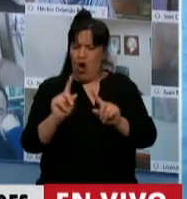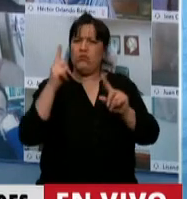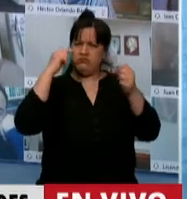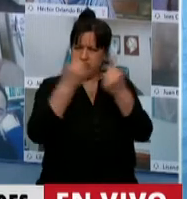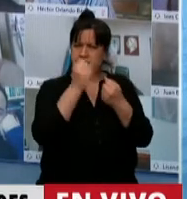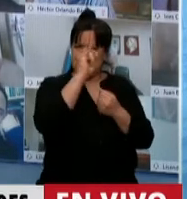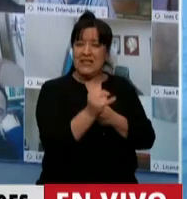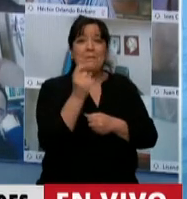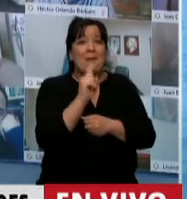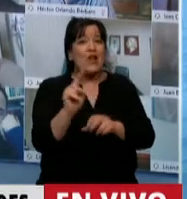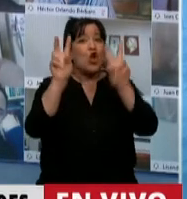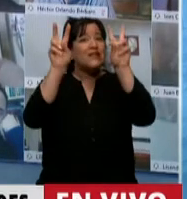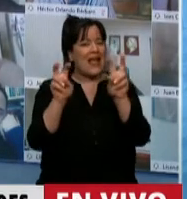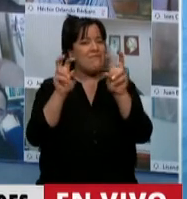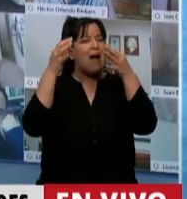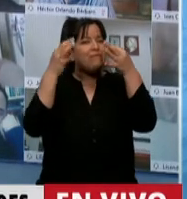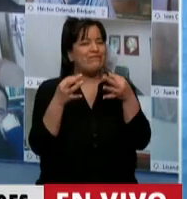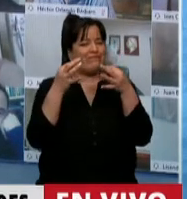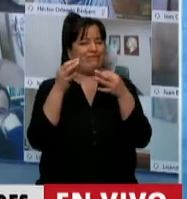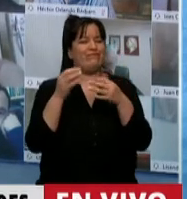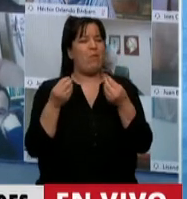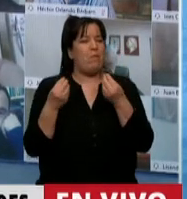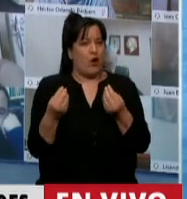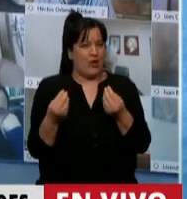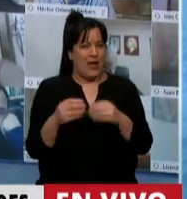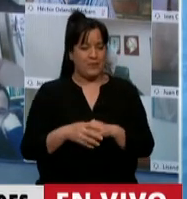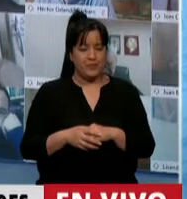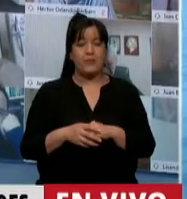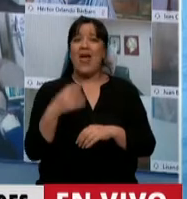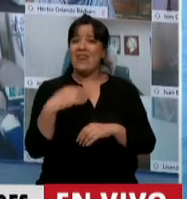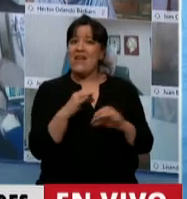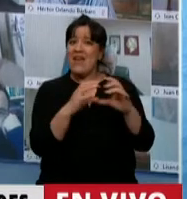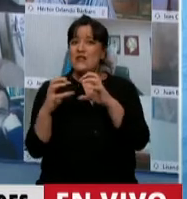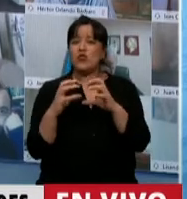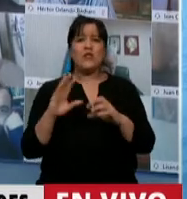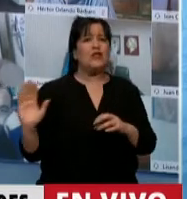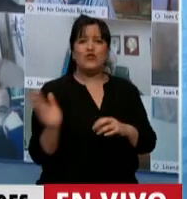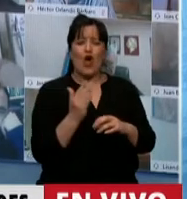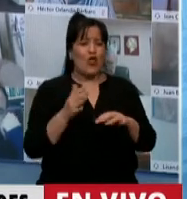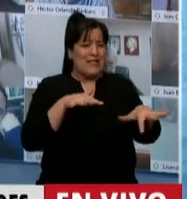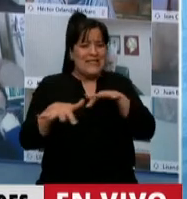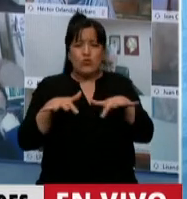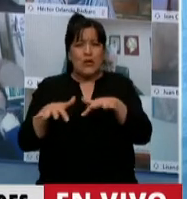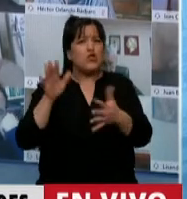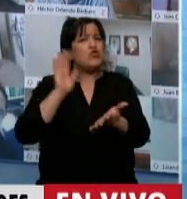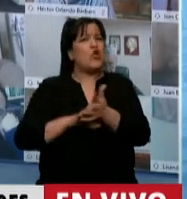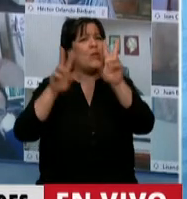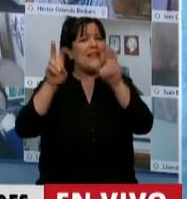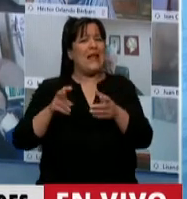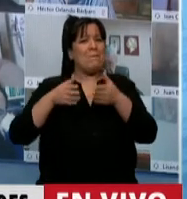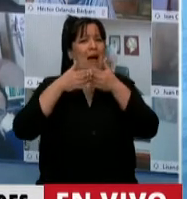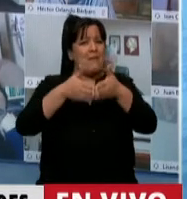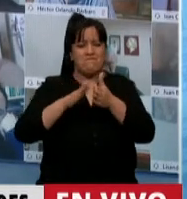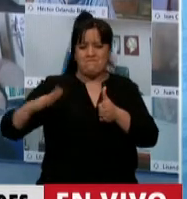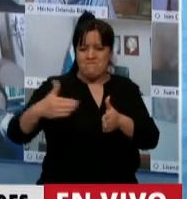el tema es pertinente porque efectivamente hay que discutir toda la situación de la pesca. En primer